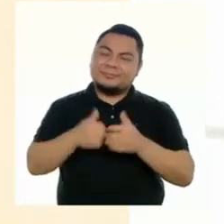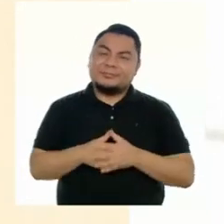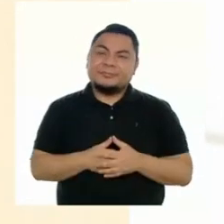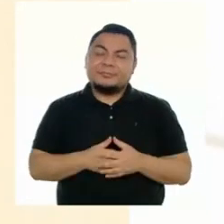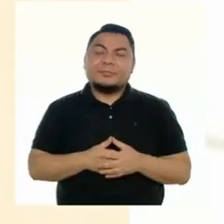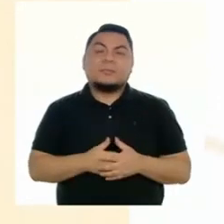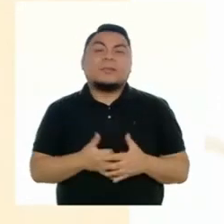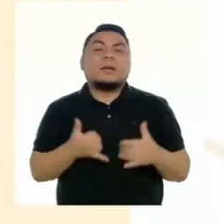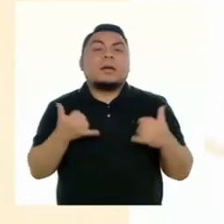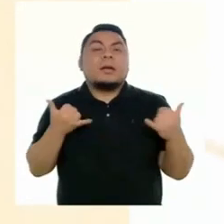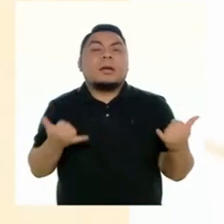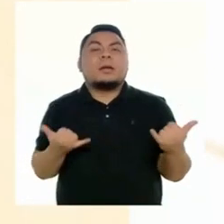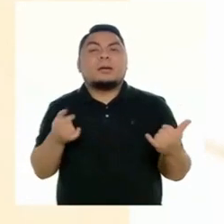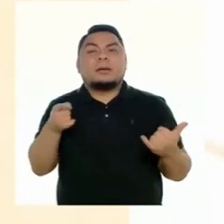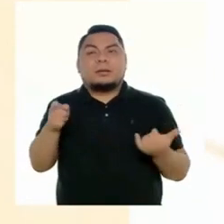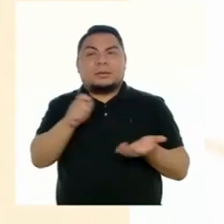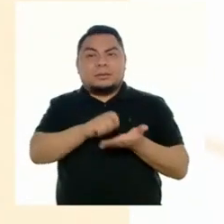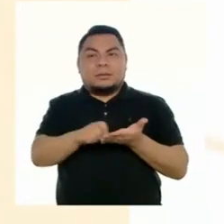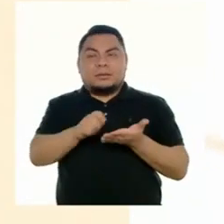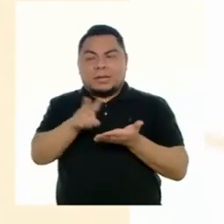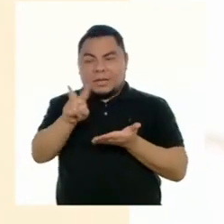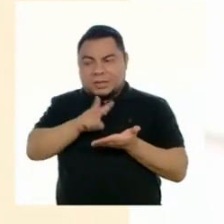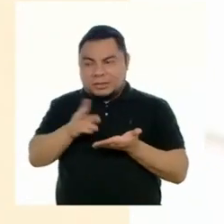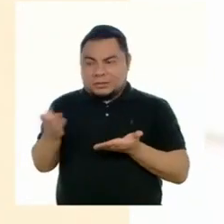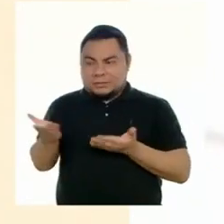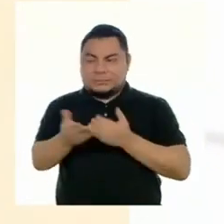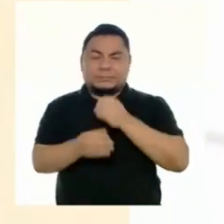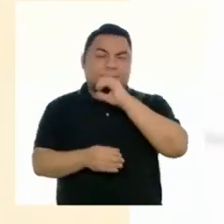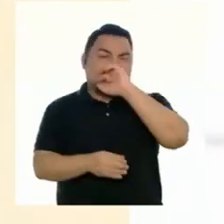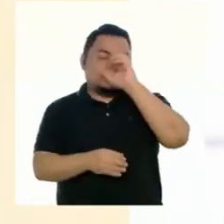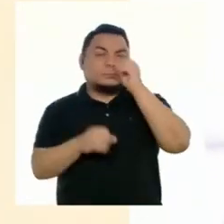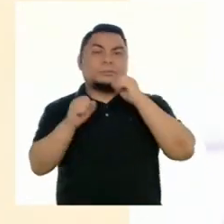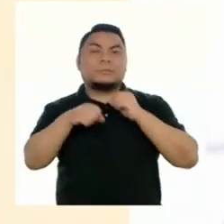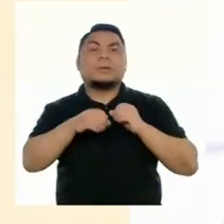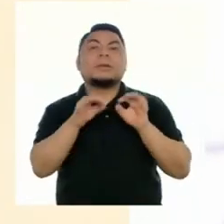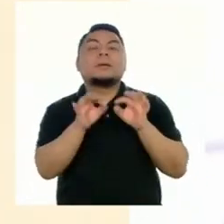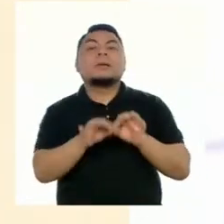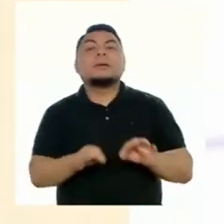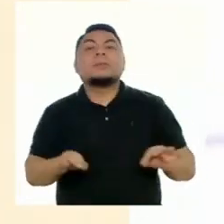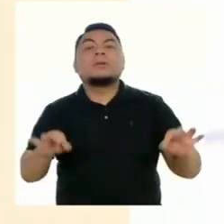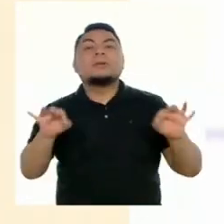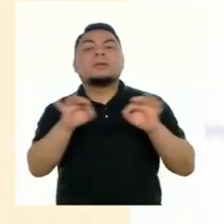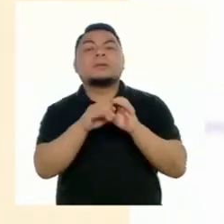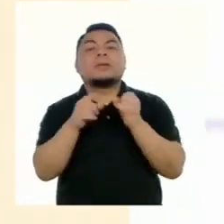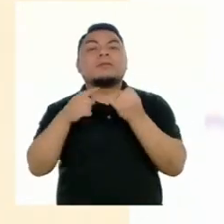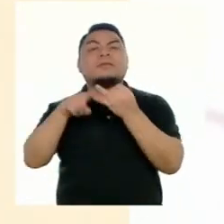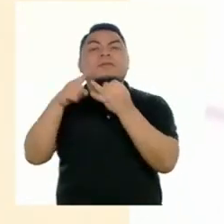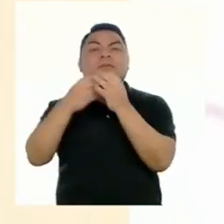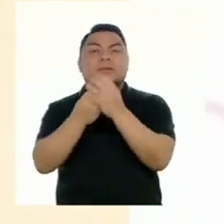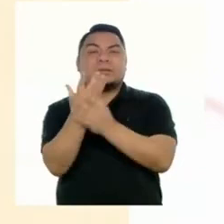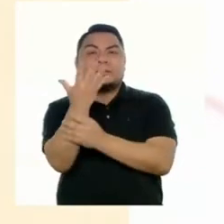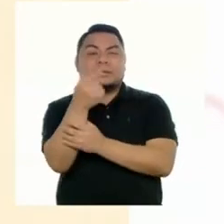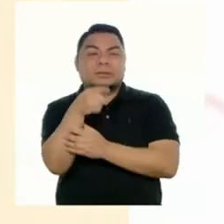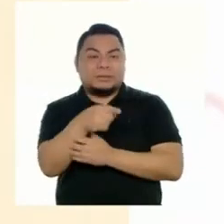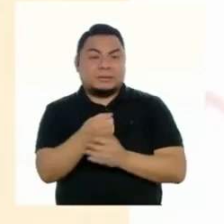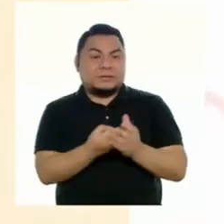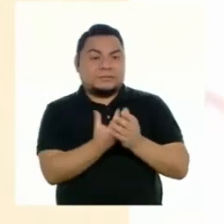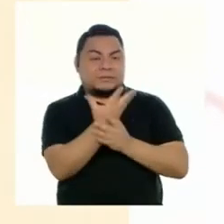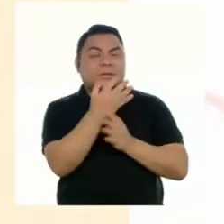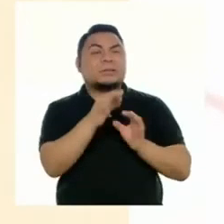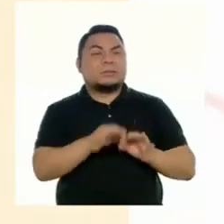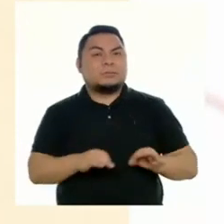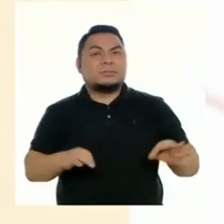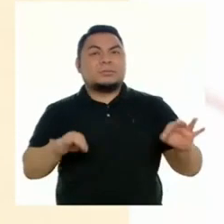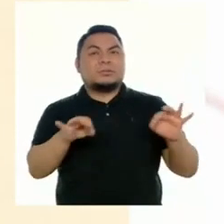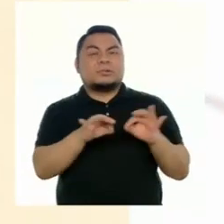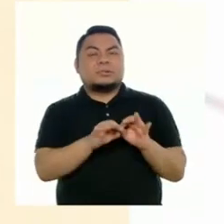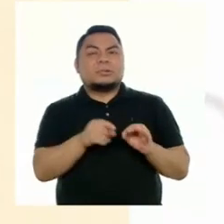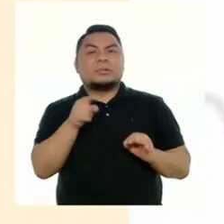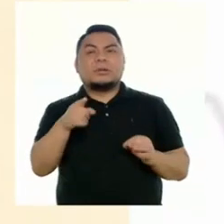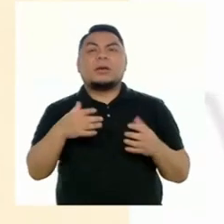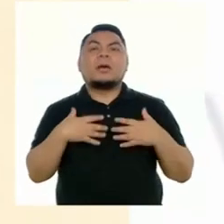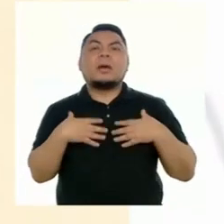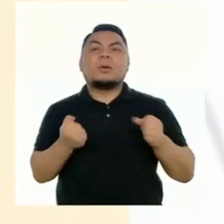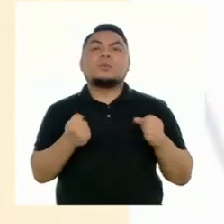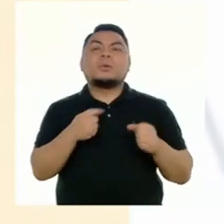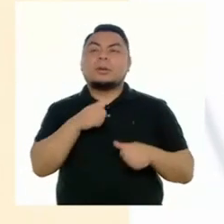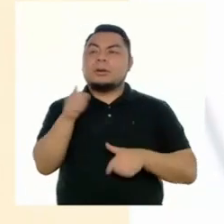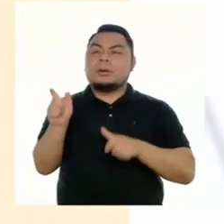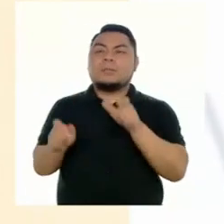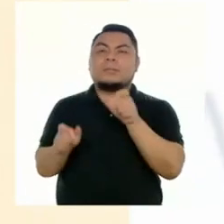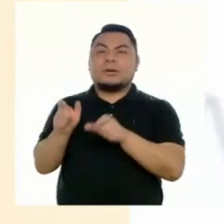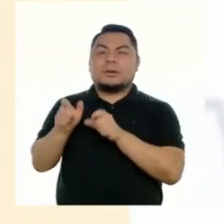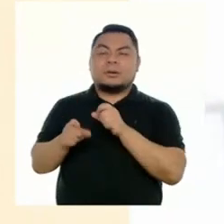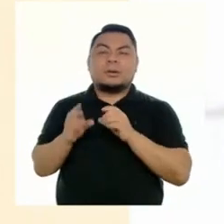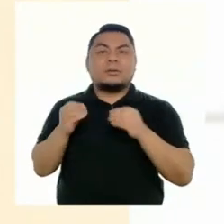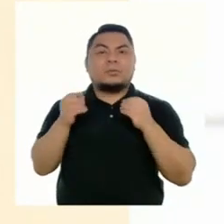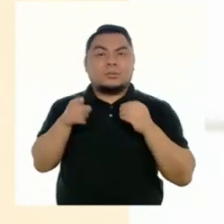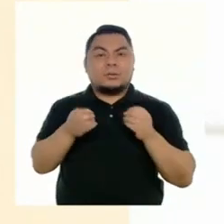Empecemos leyendo el primer párrafo, entonces. Importancia de la biodiversidad. La biodiversidad es importante para la salud de las